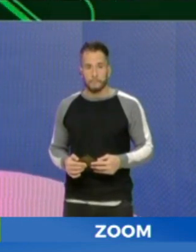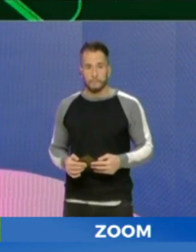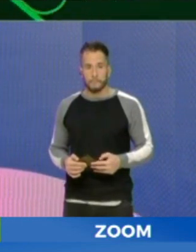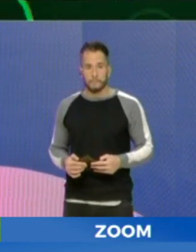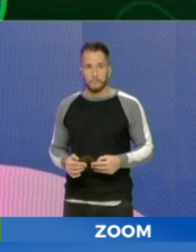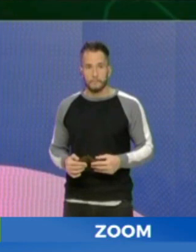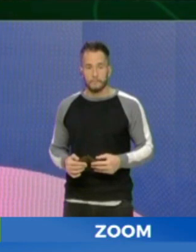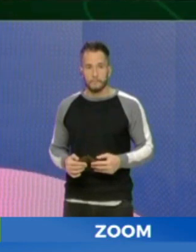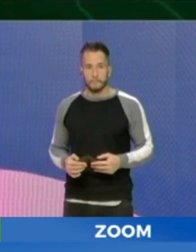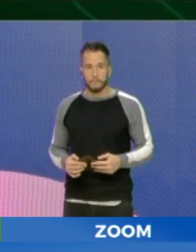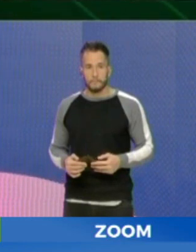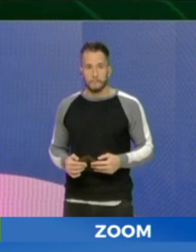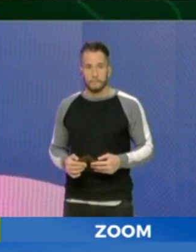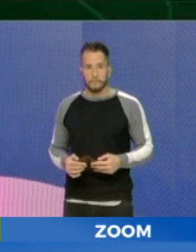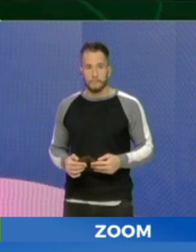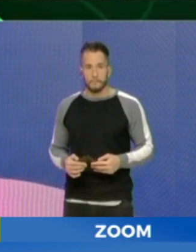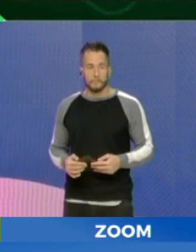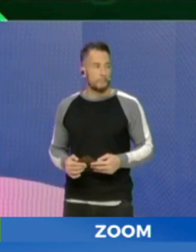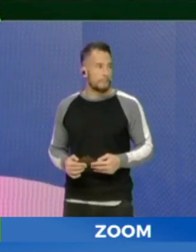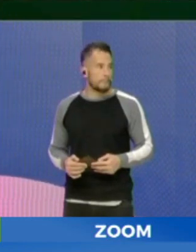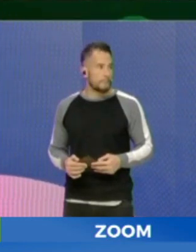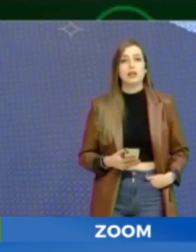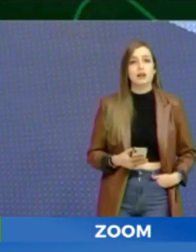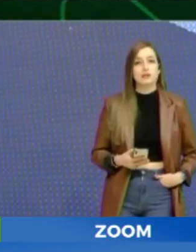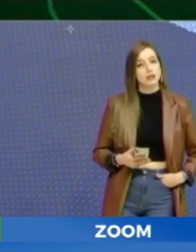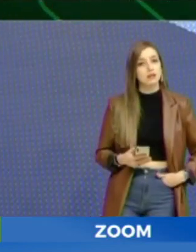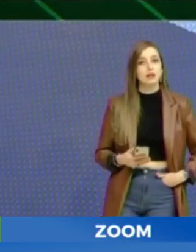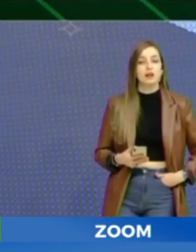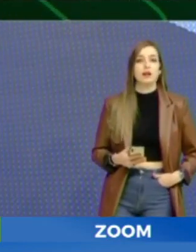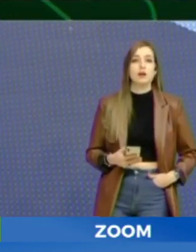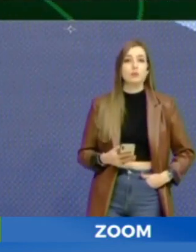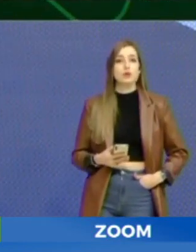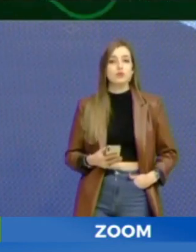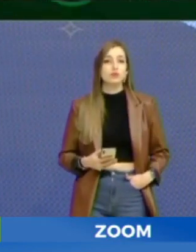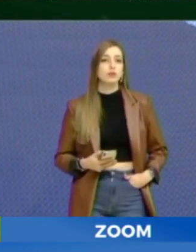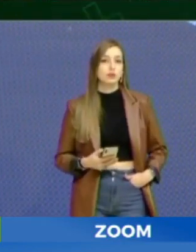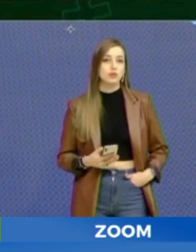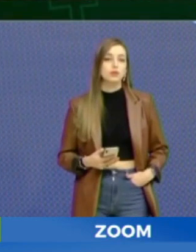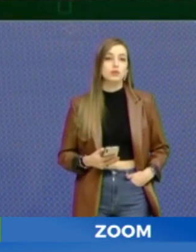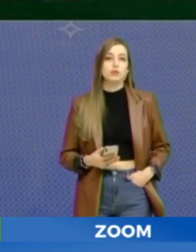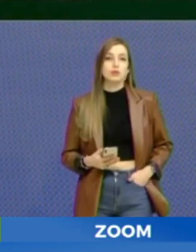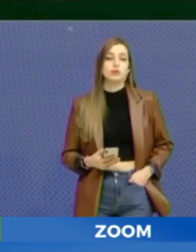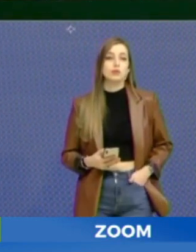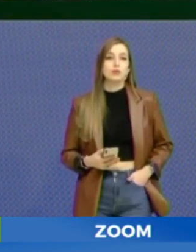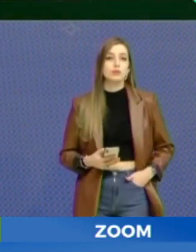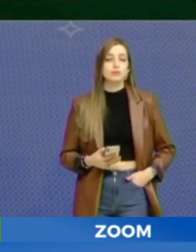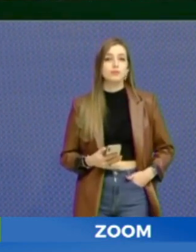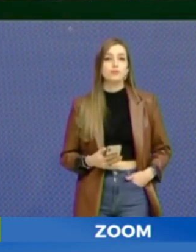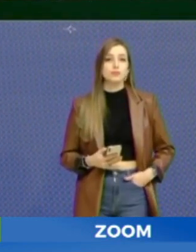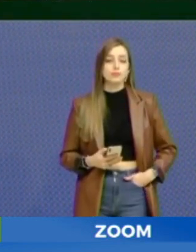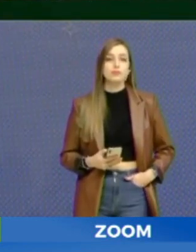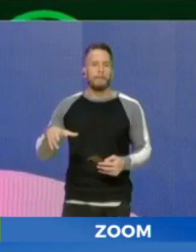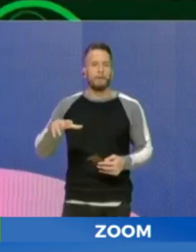una escuela niña. Una importante matrícula, Ariel, 100 alumnos. ¿Son ahí? ¿Todos de Vizurquiza?